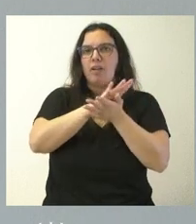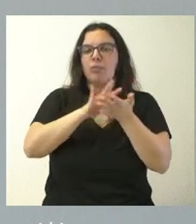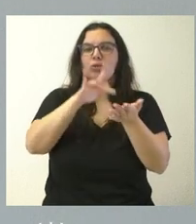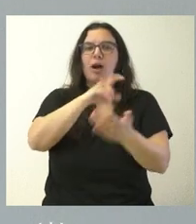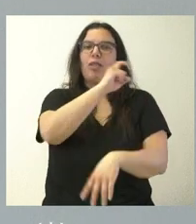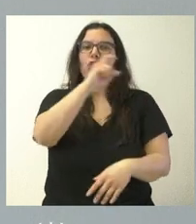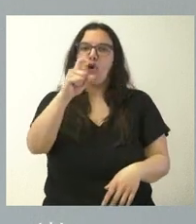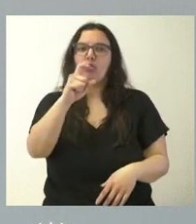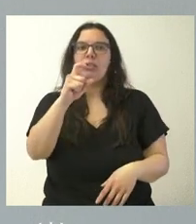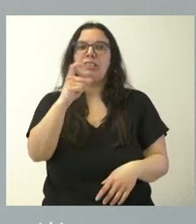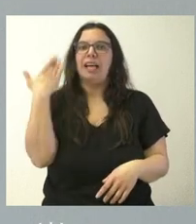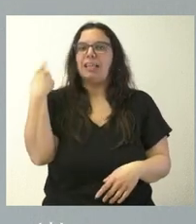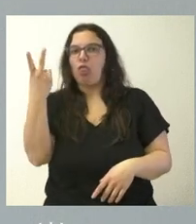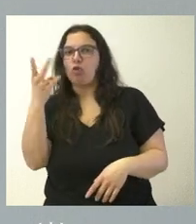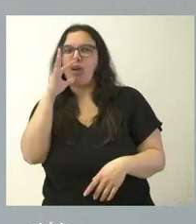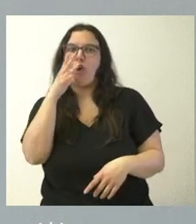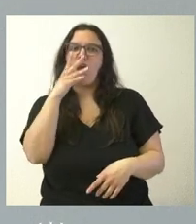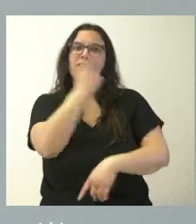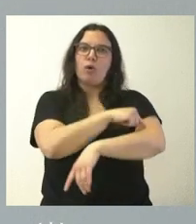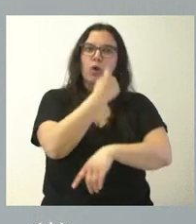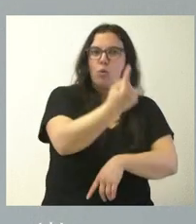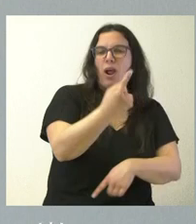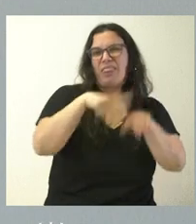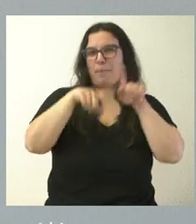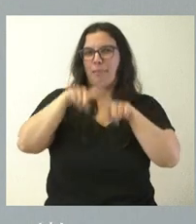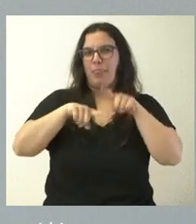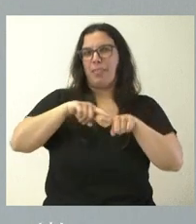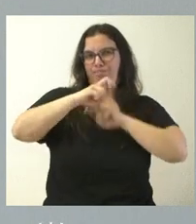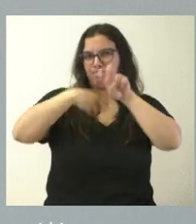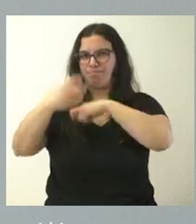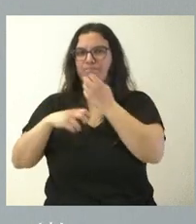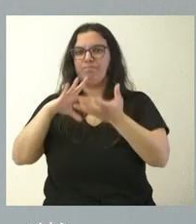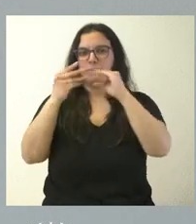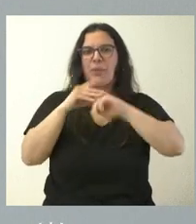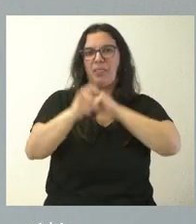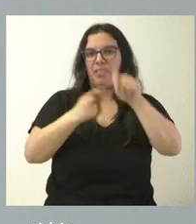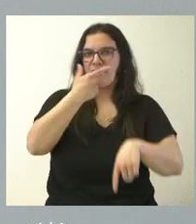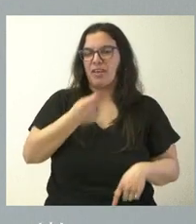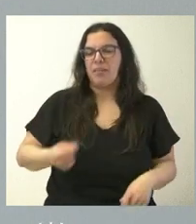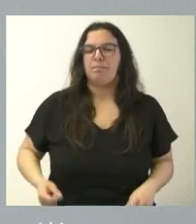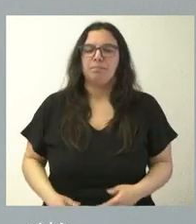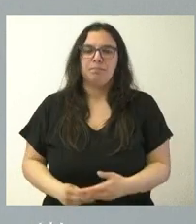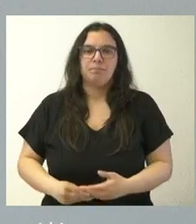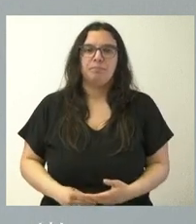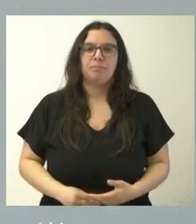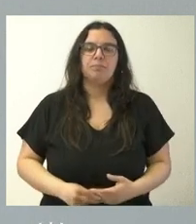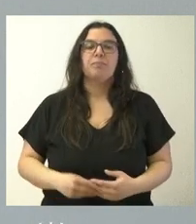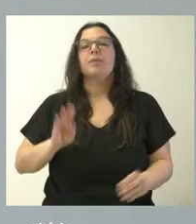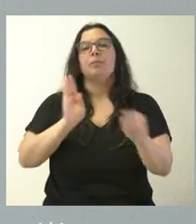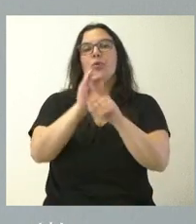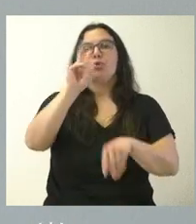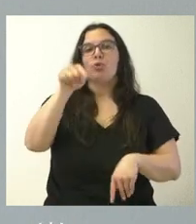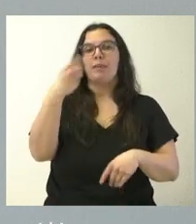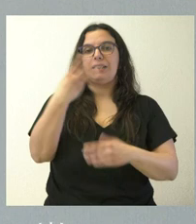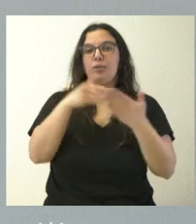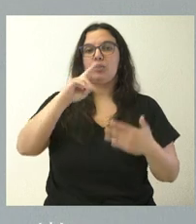pasaba a una única dosis en algunas de las vacunas que hemos comentado en algunos de los anteriores consejos de Gobierno. Destinamos 2,3 millones